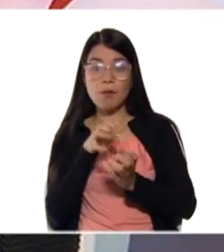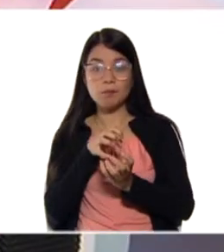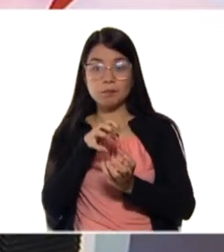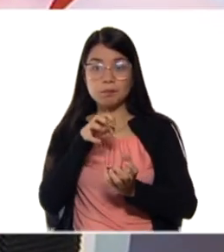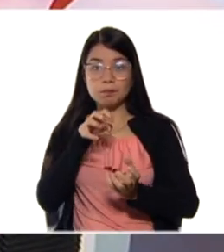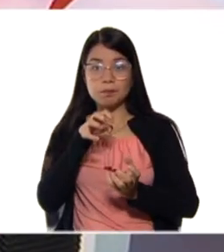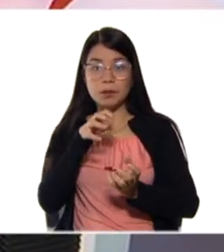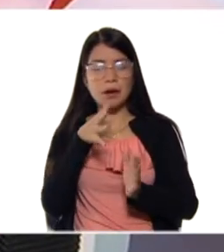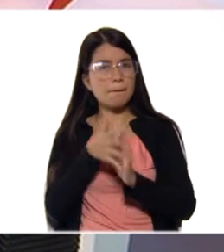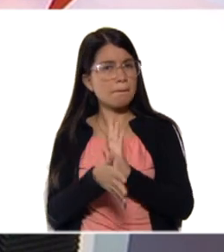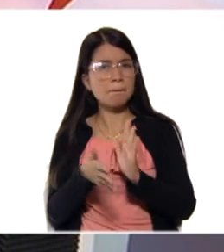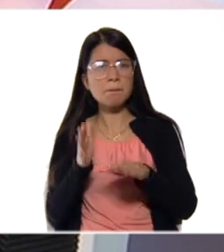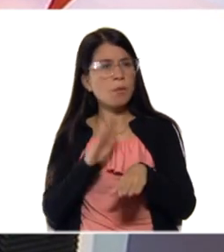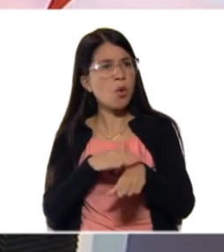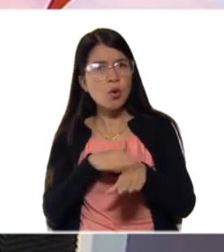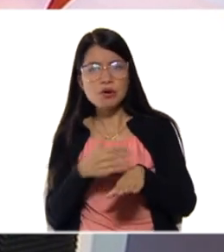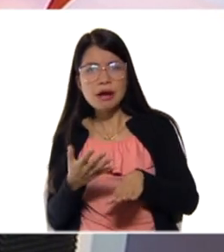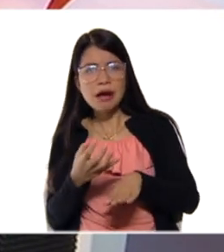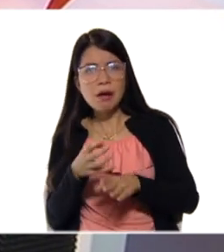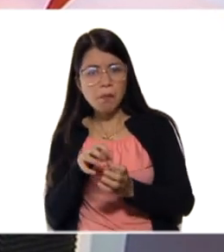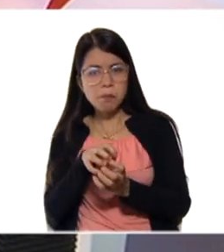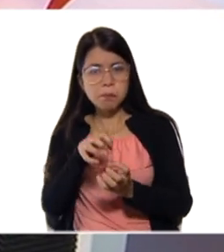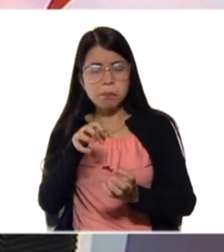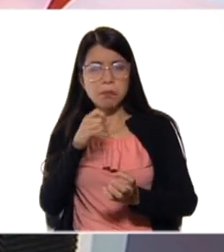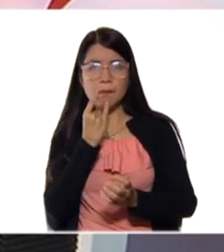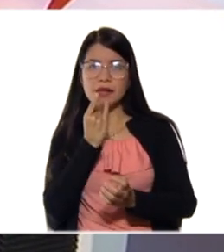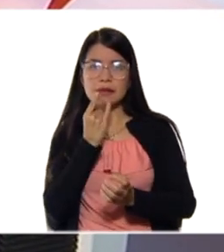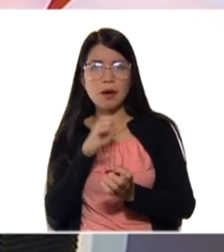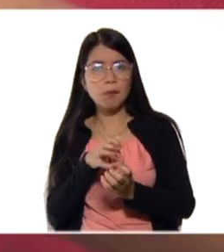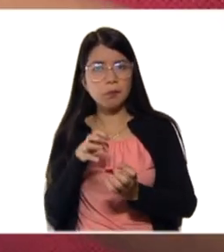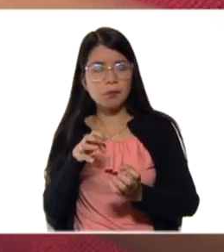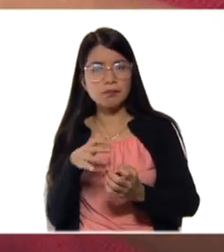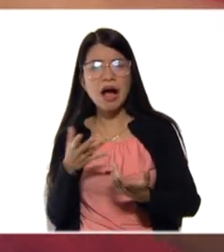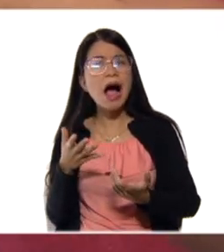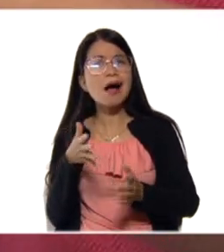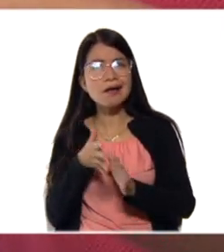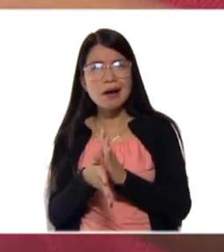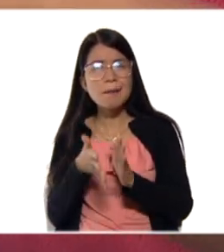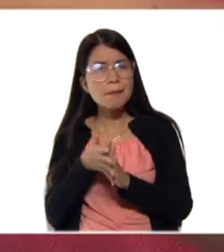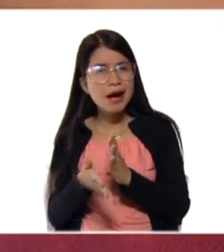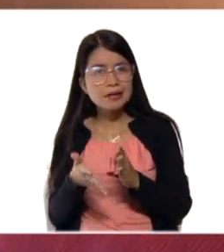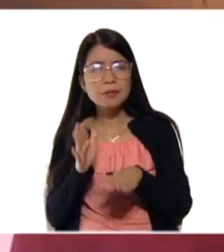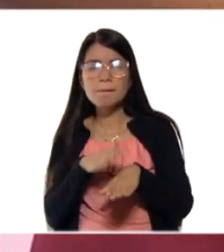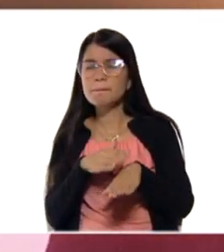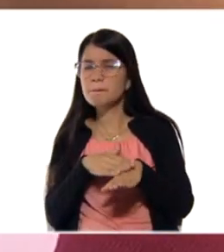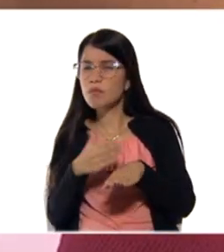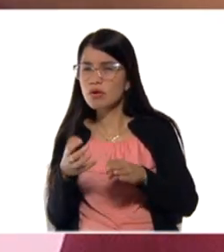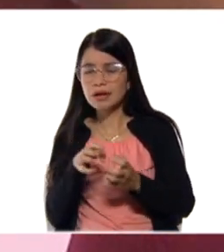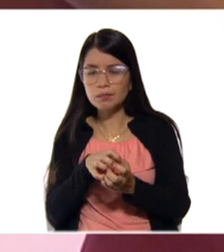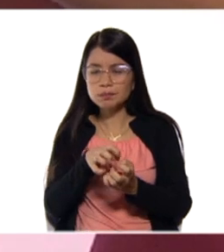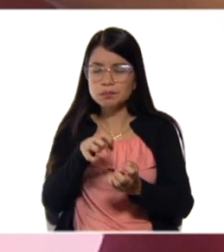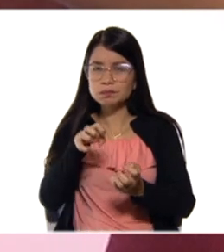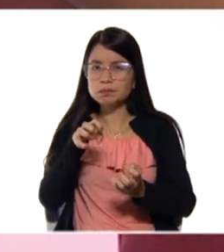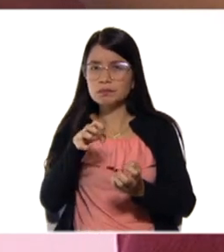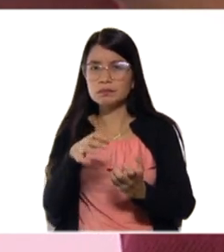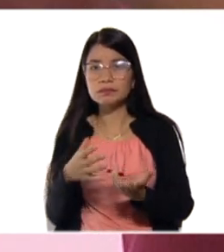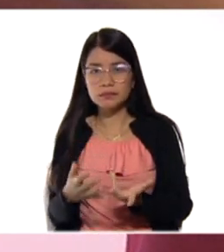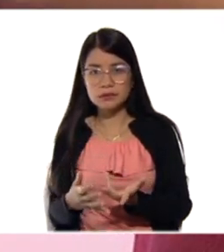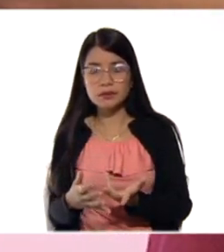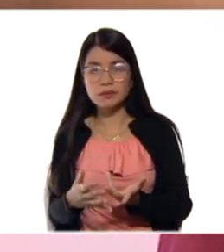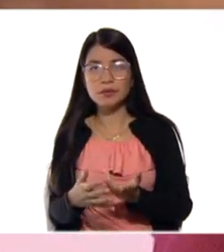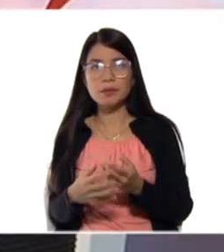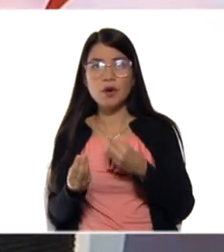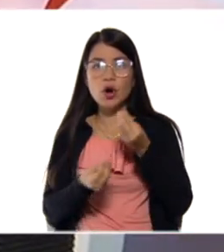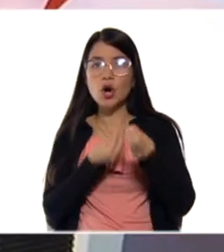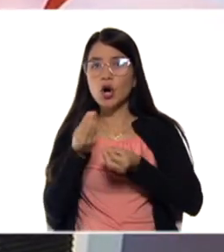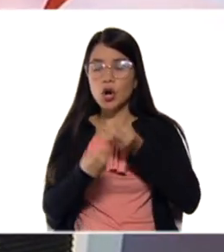¿Qué es eso? Ustedes, eso es lo que vamos a ir aprendiendo. ¿Qué ocurre dentro de ella? ¿Por qué se abomba? ¿Qué tiene? ¿Cuál es la sustancia? Y